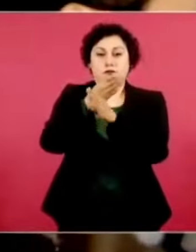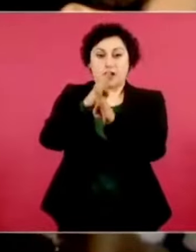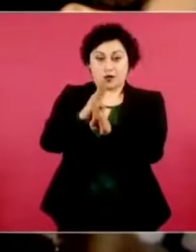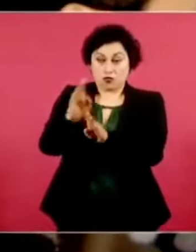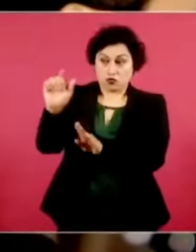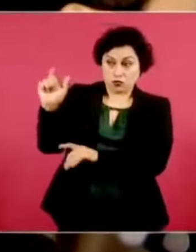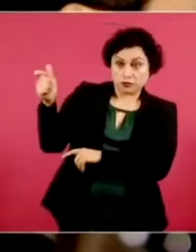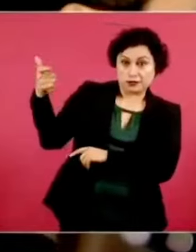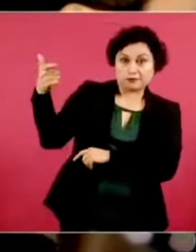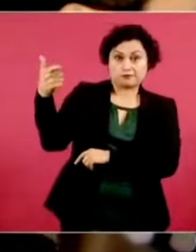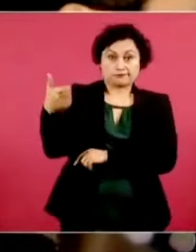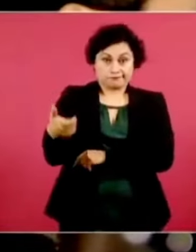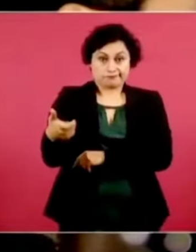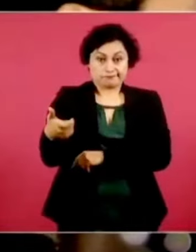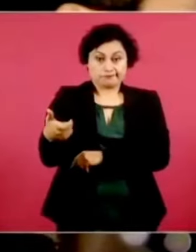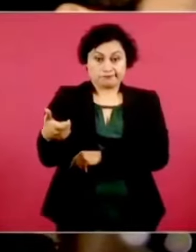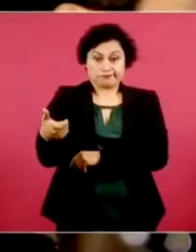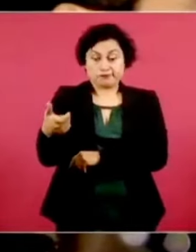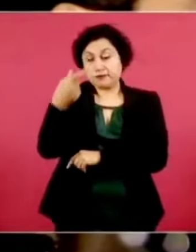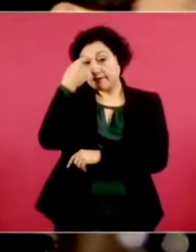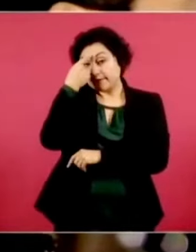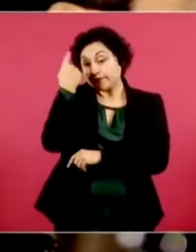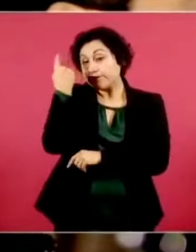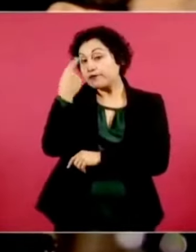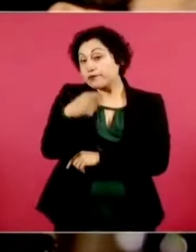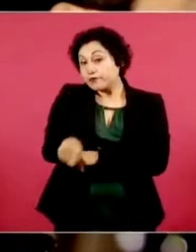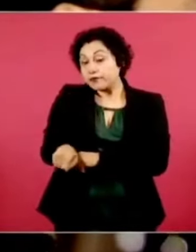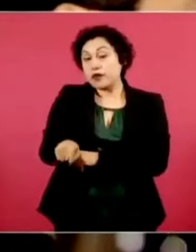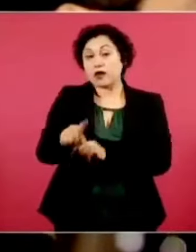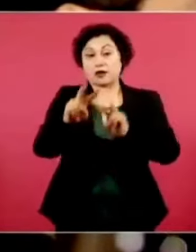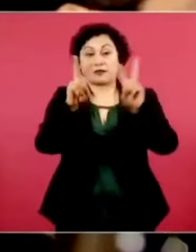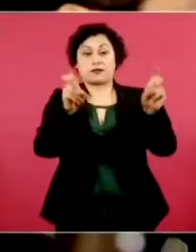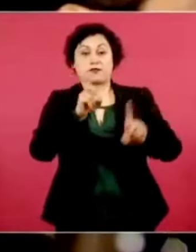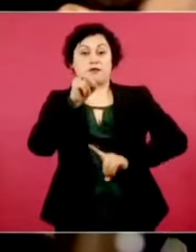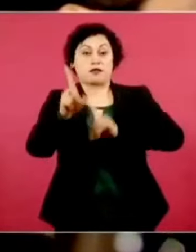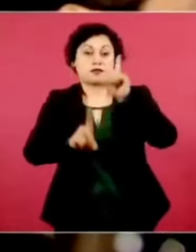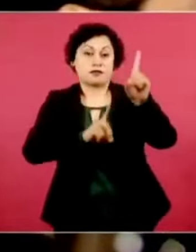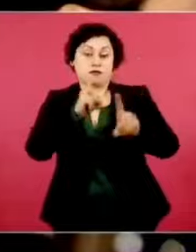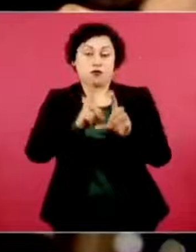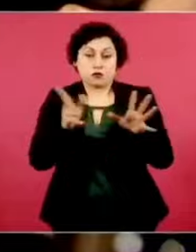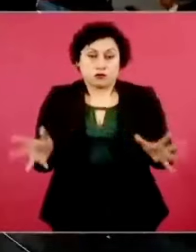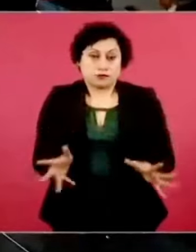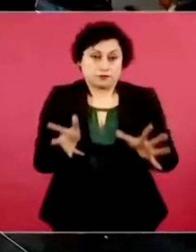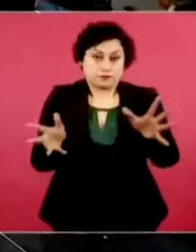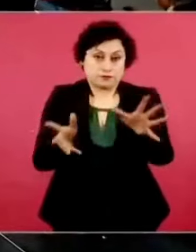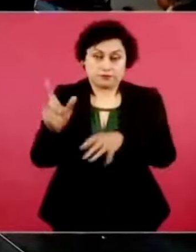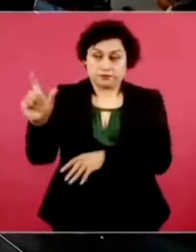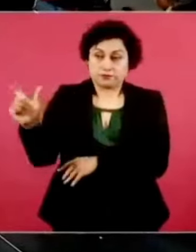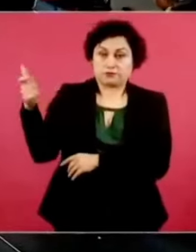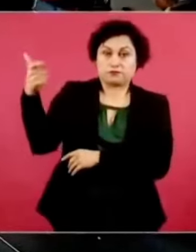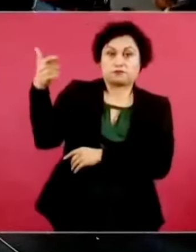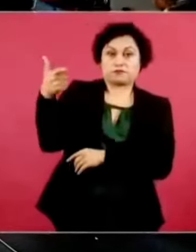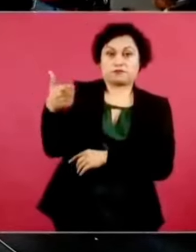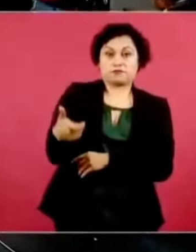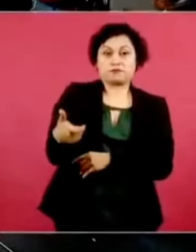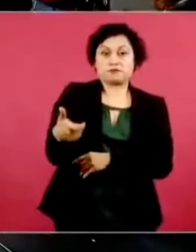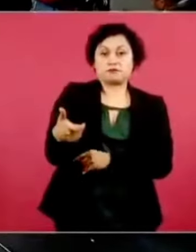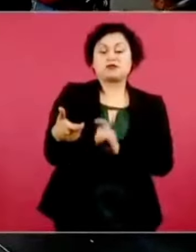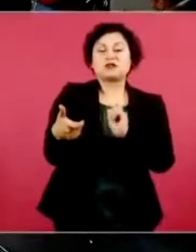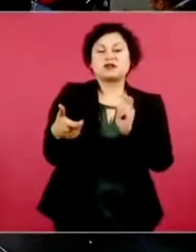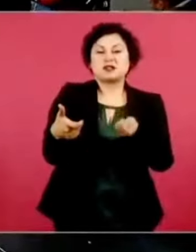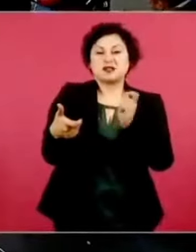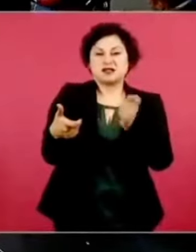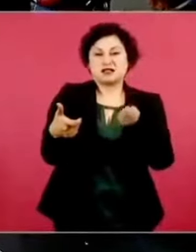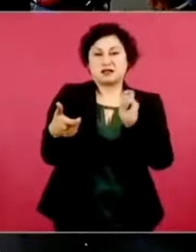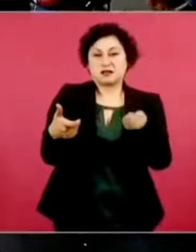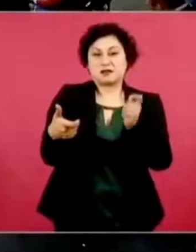lo que tiene que ver con la cuestión del deporte, el impulso y el fomento al deporte, no estaría pagando al